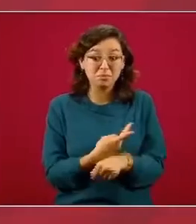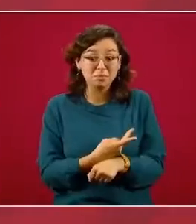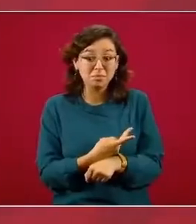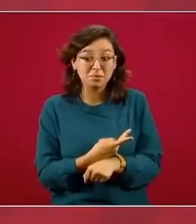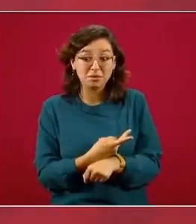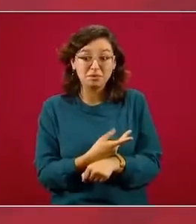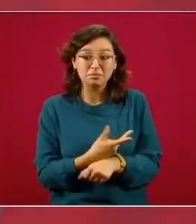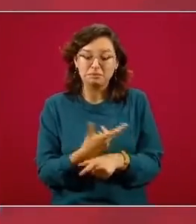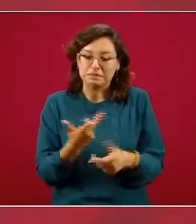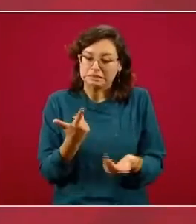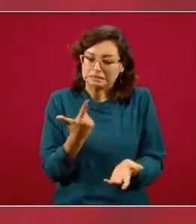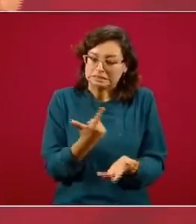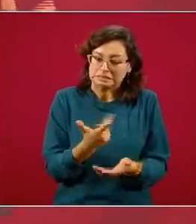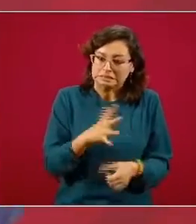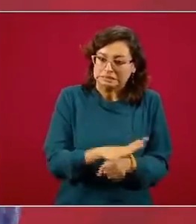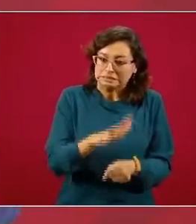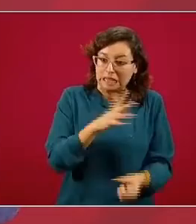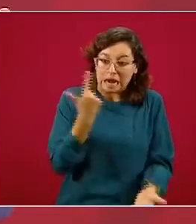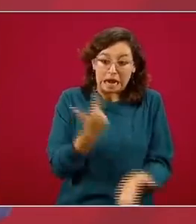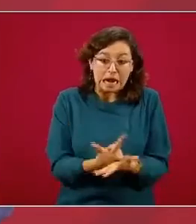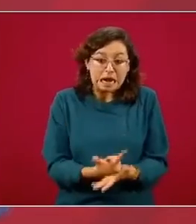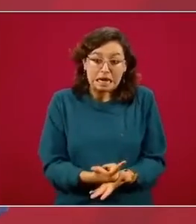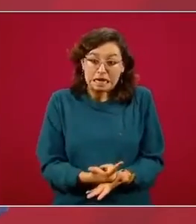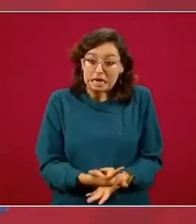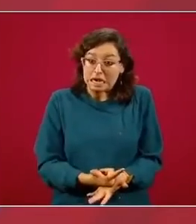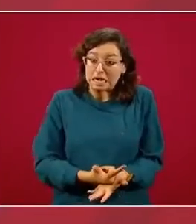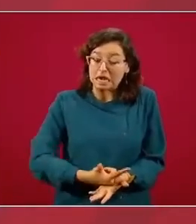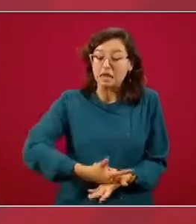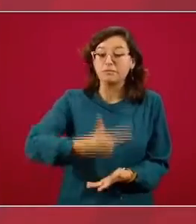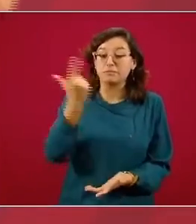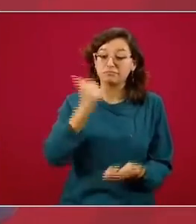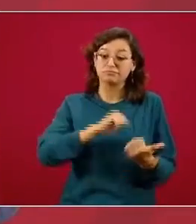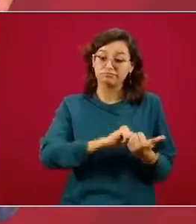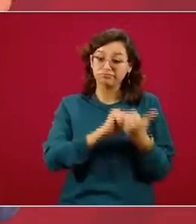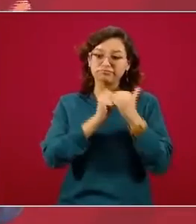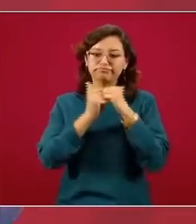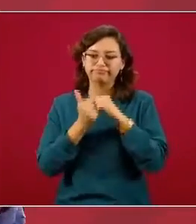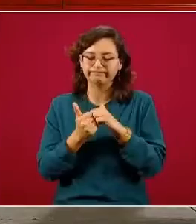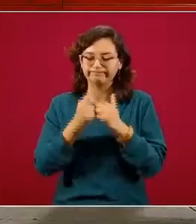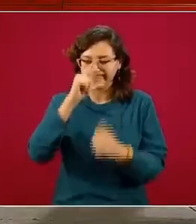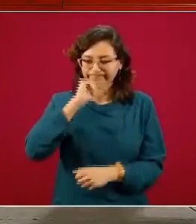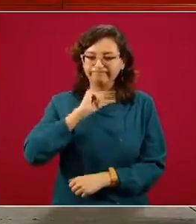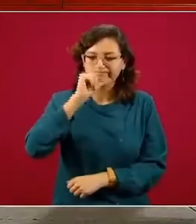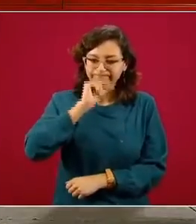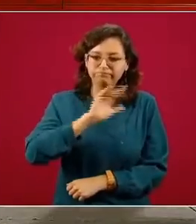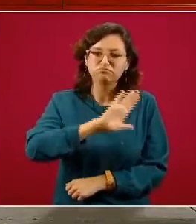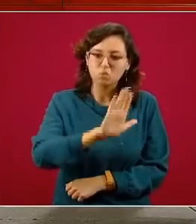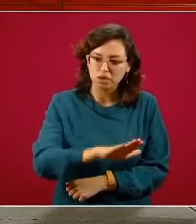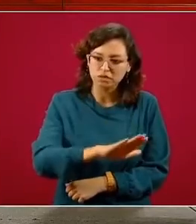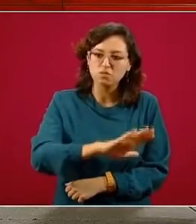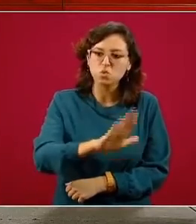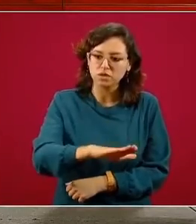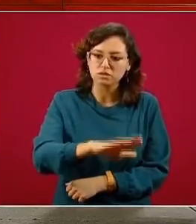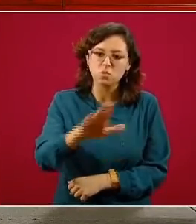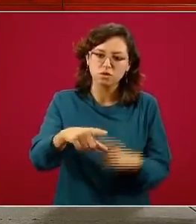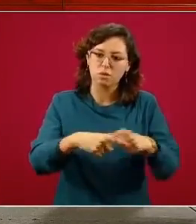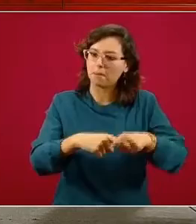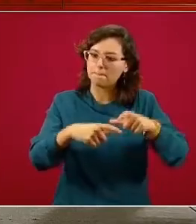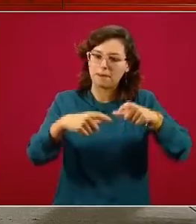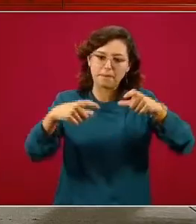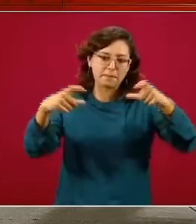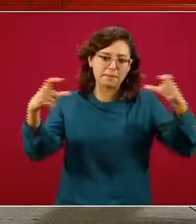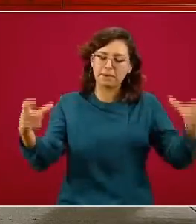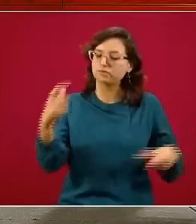tienen una condición suficientemente grave del COVID también aumentarán las muertes y no queremos que eso pase